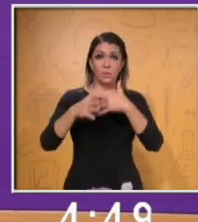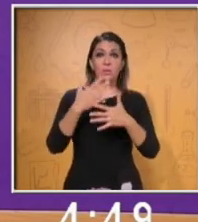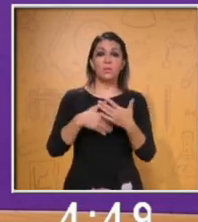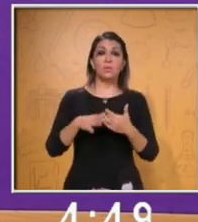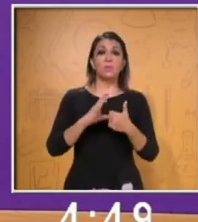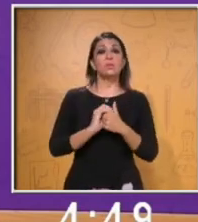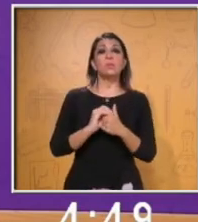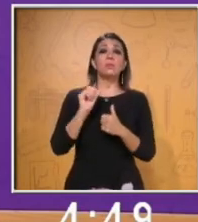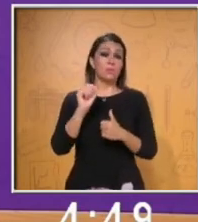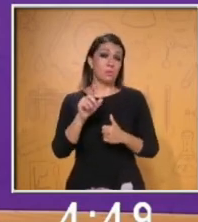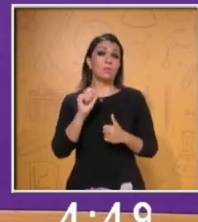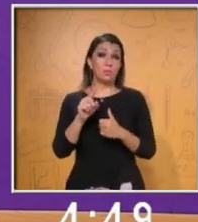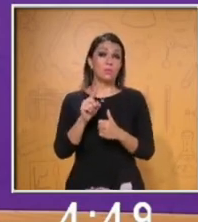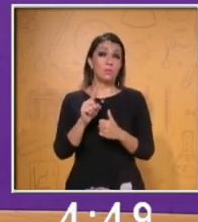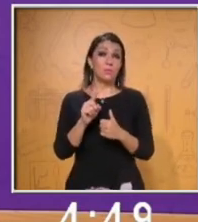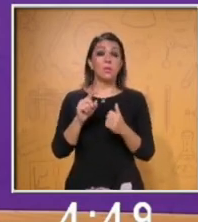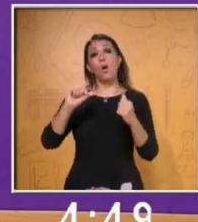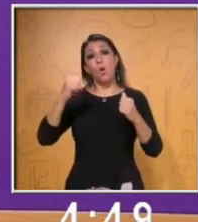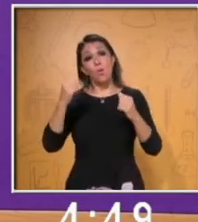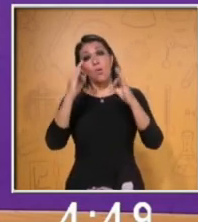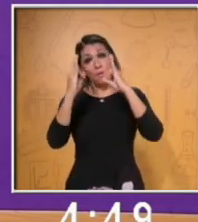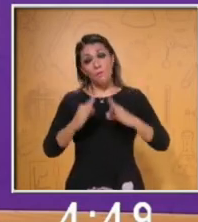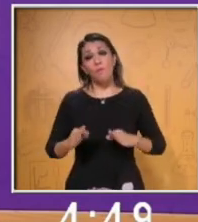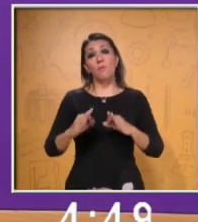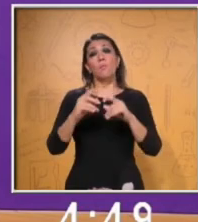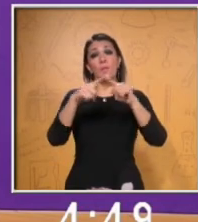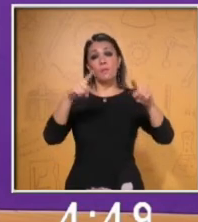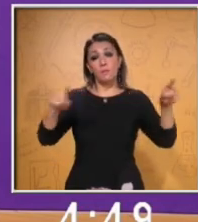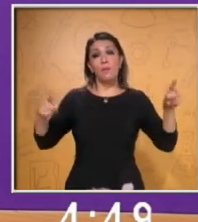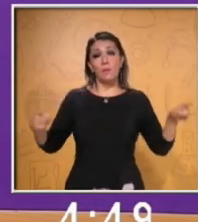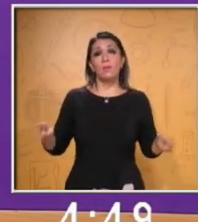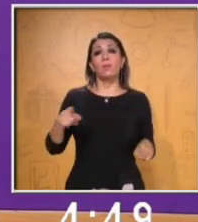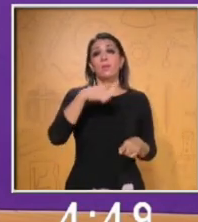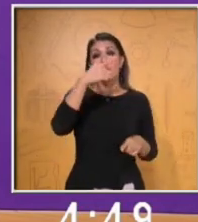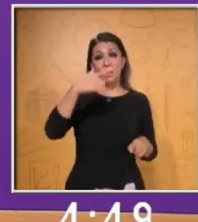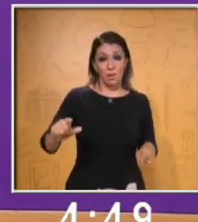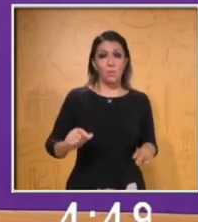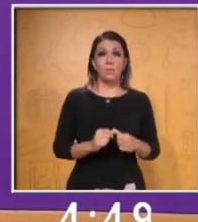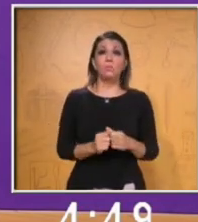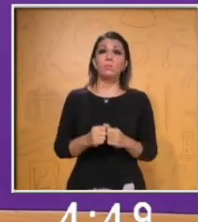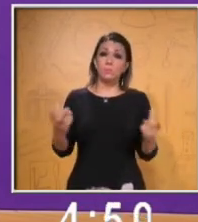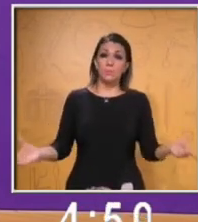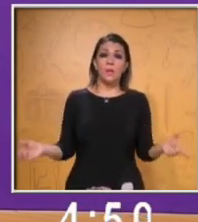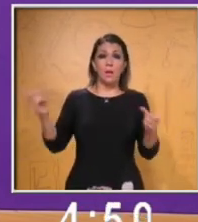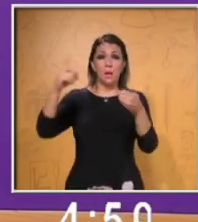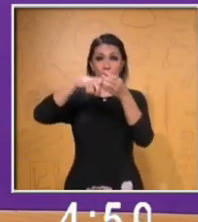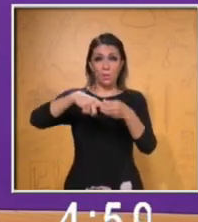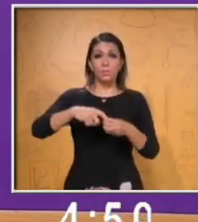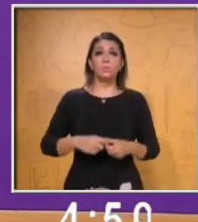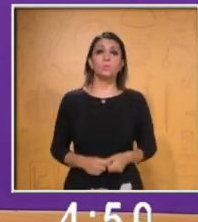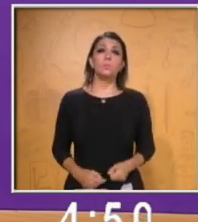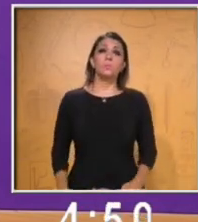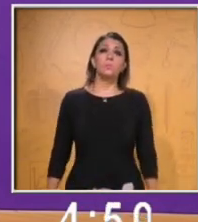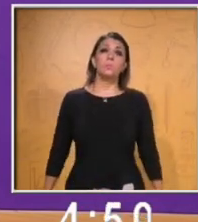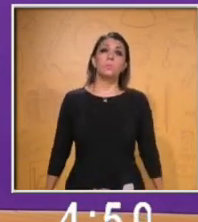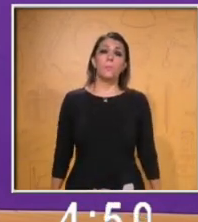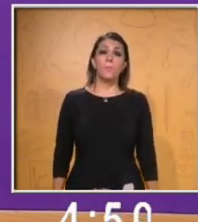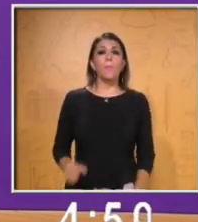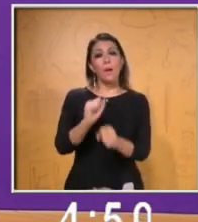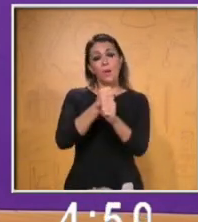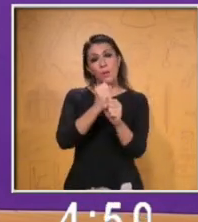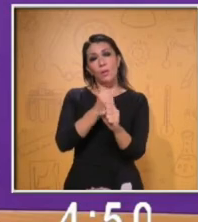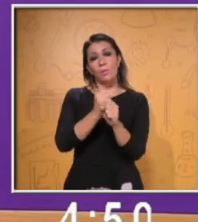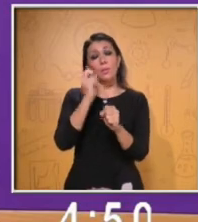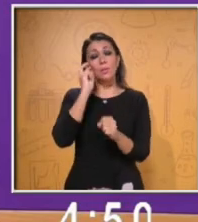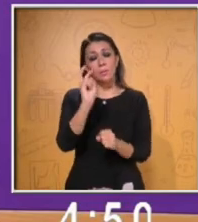Entonces eso también forma parte de la diversidad lingüística. Recuerda que hay que ser inclusivos. Una práctica. Vamos a la pantalla, por favor,